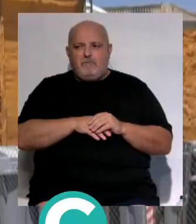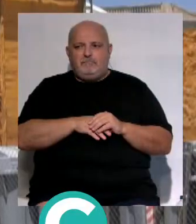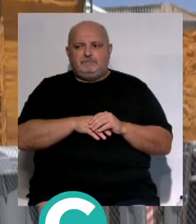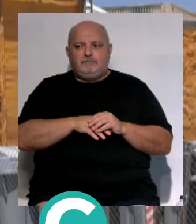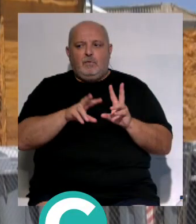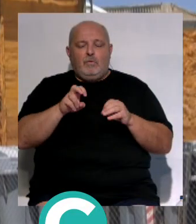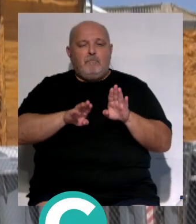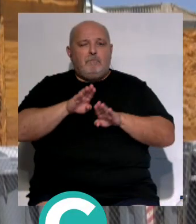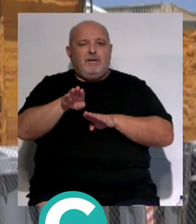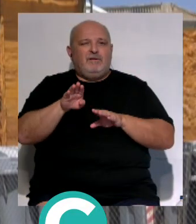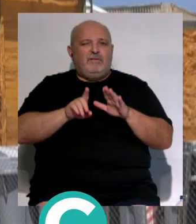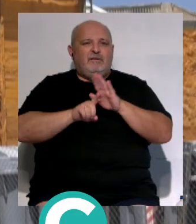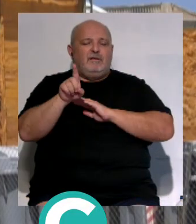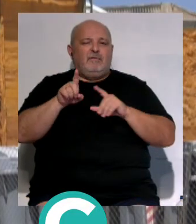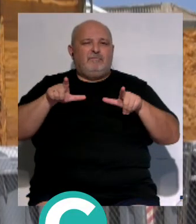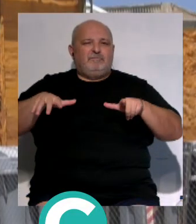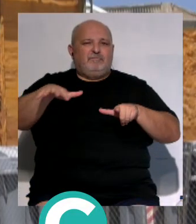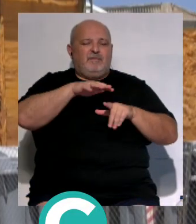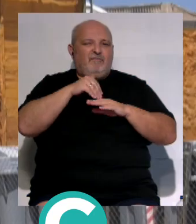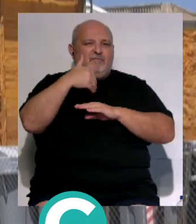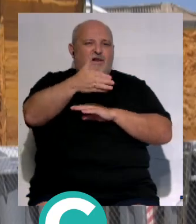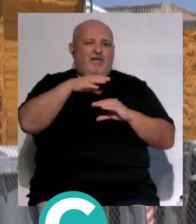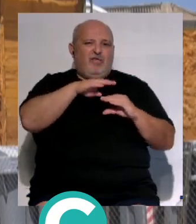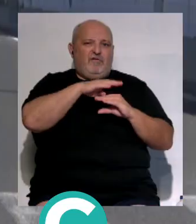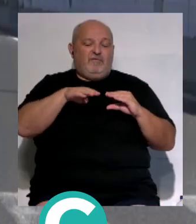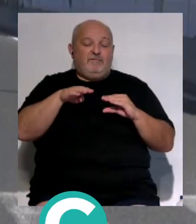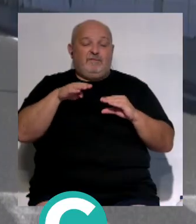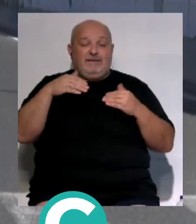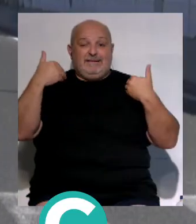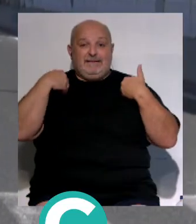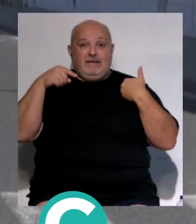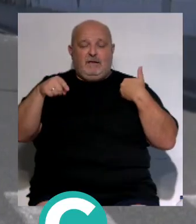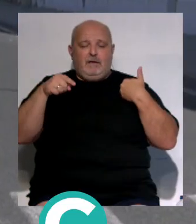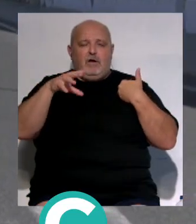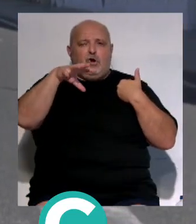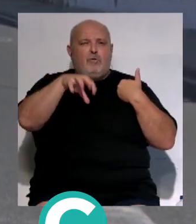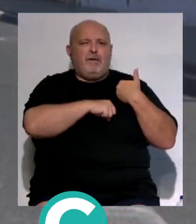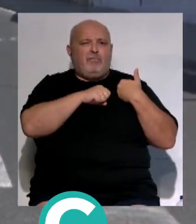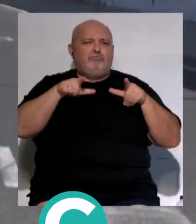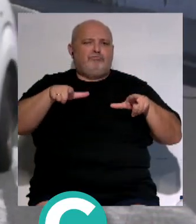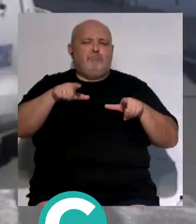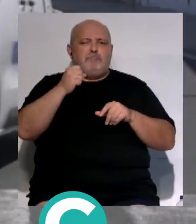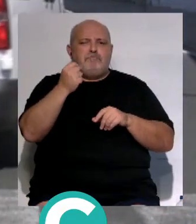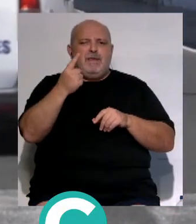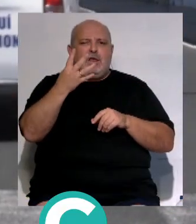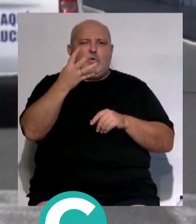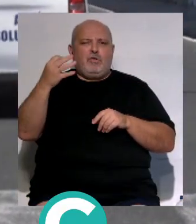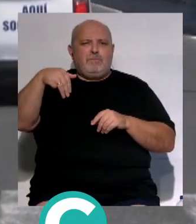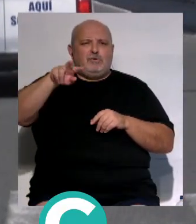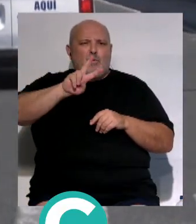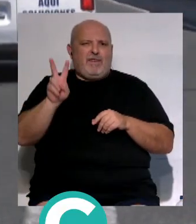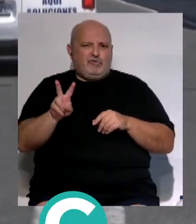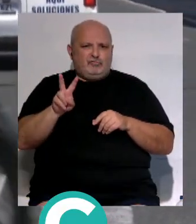Nuevo paso en el desarrollo del polígono exterior. El consorcio de Zona Franca ha comprado la parcela de 1.400 metros